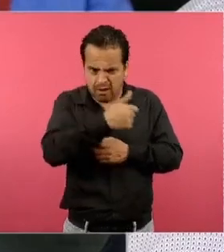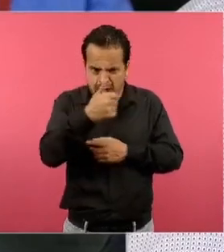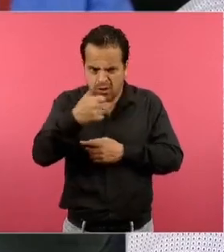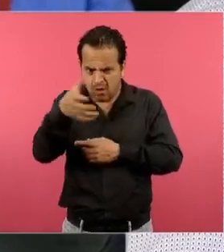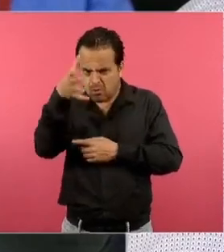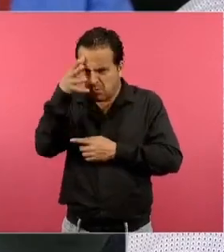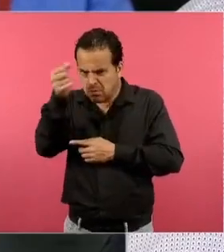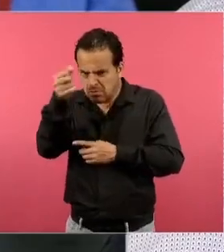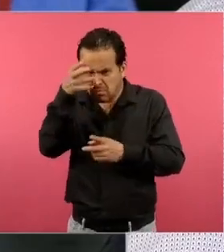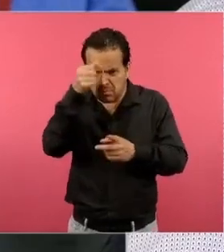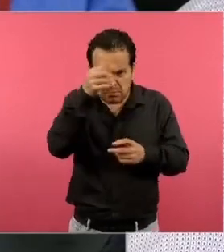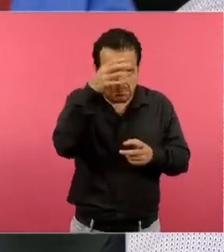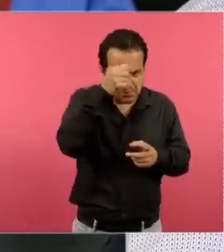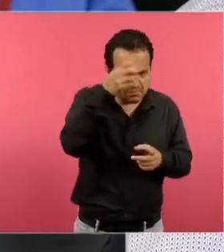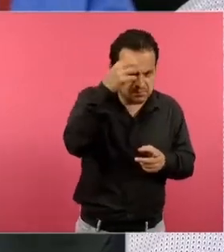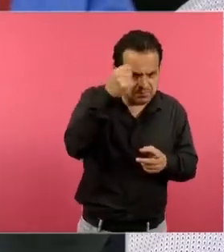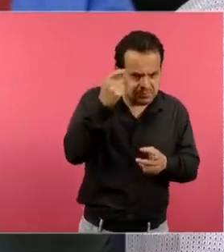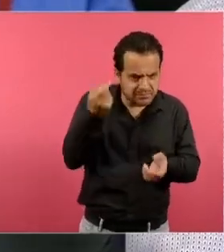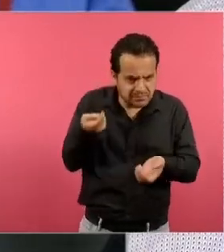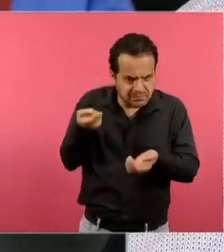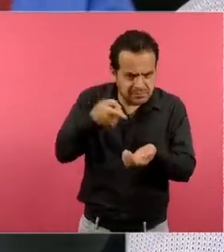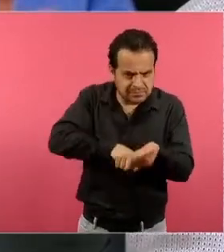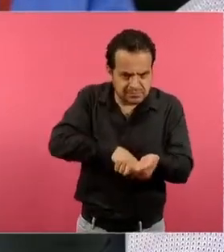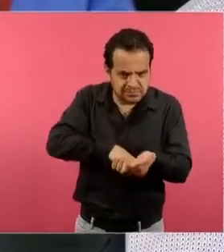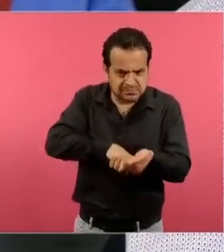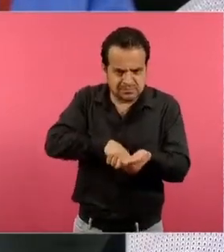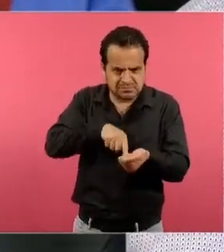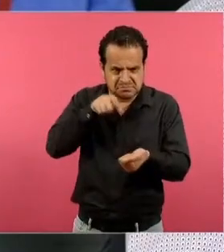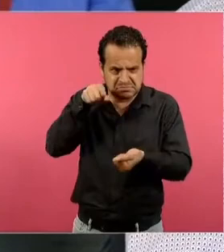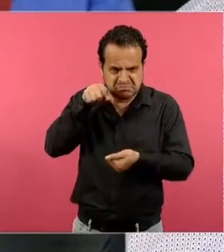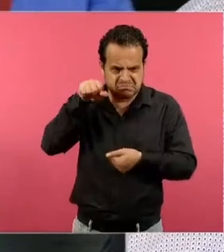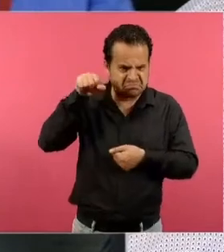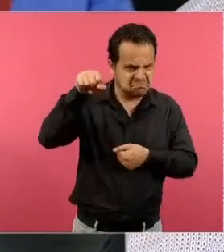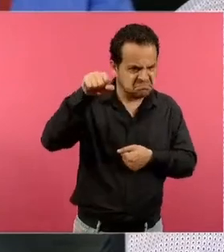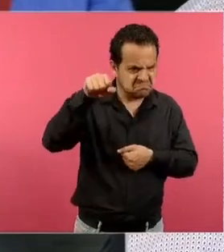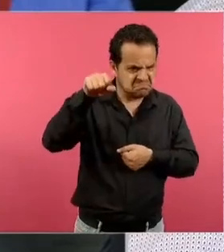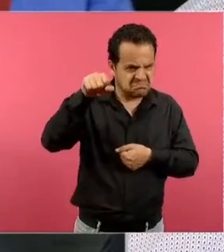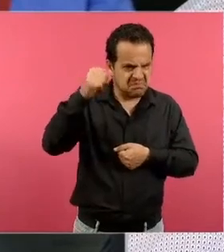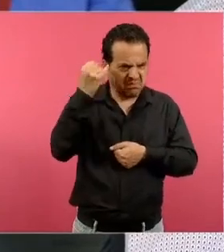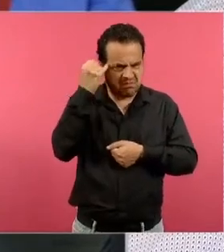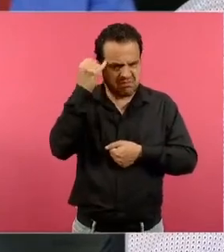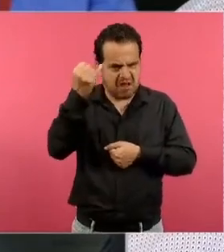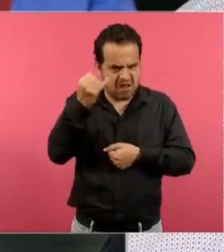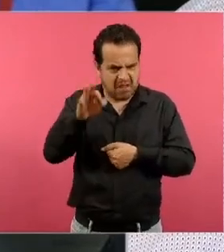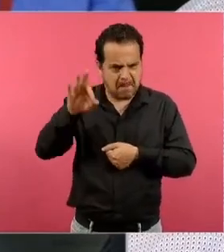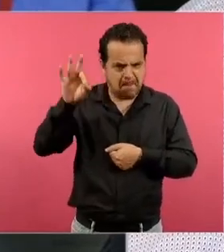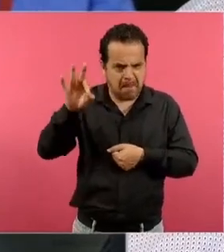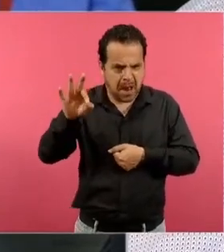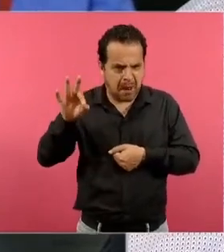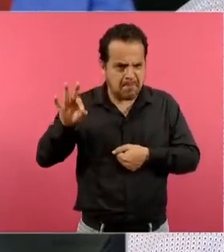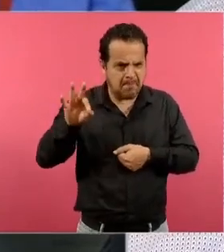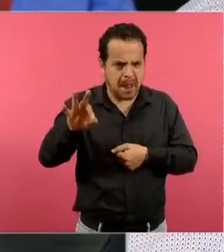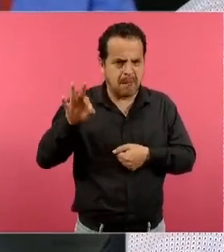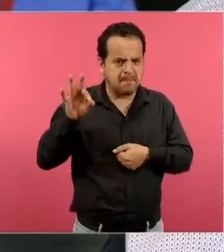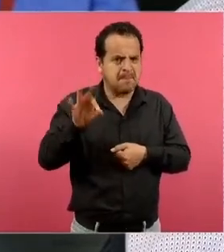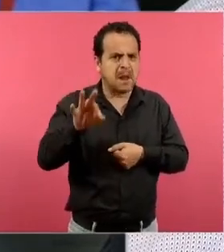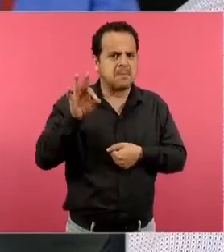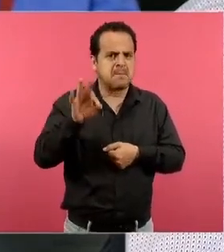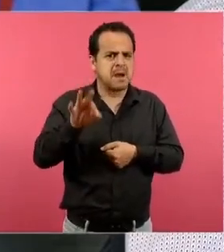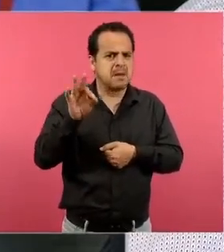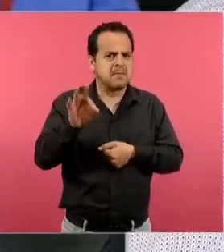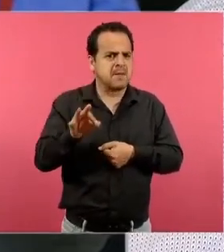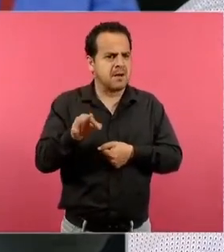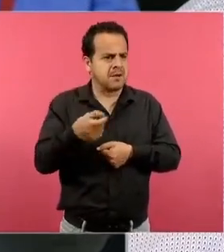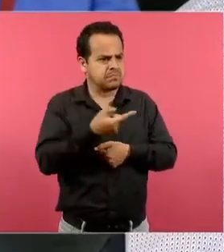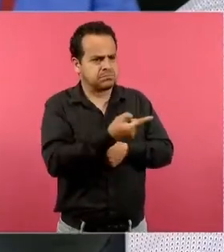constantemente de que tienen una carga ideológica y no sólo comunismo y muchas cosas más. Secretaria, en su opinión,